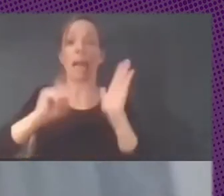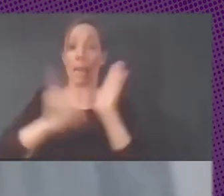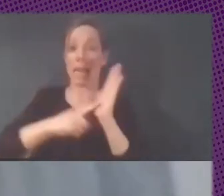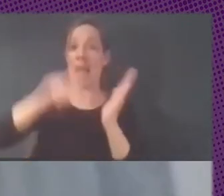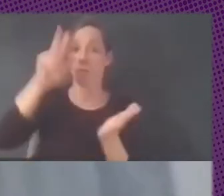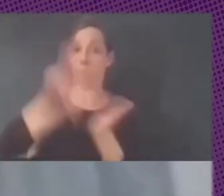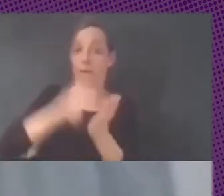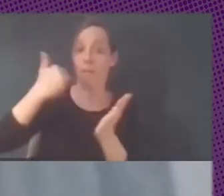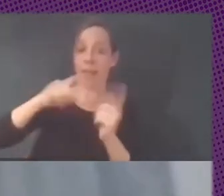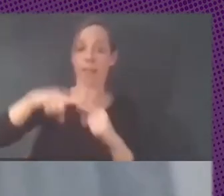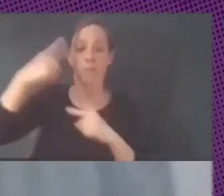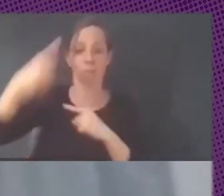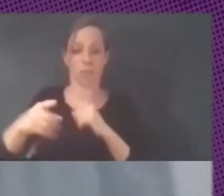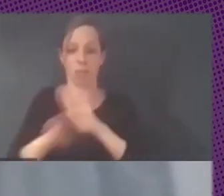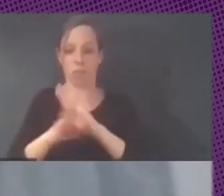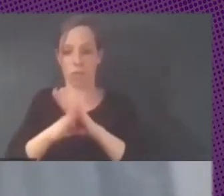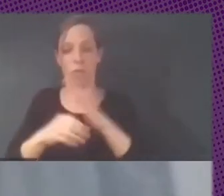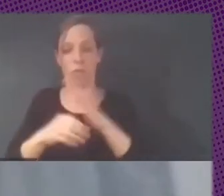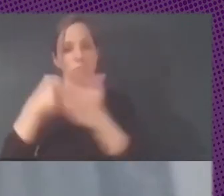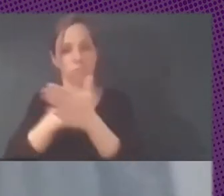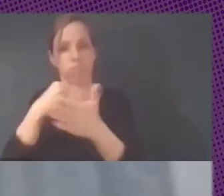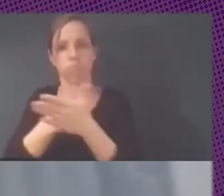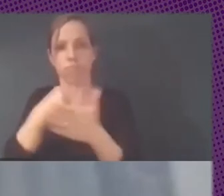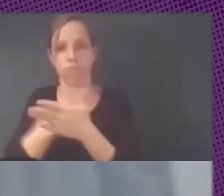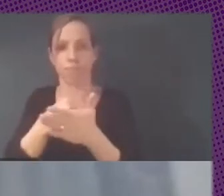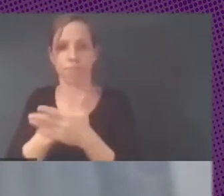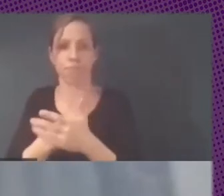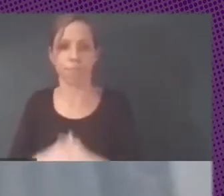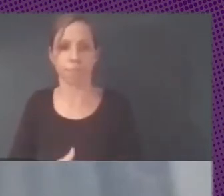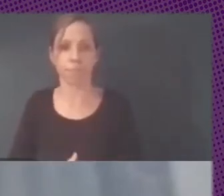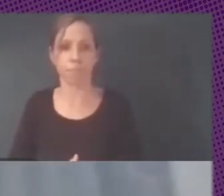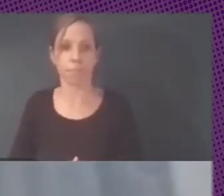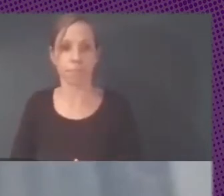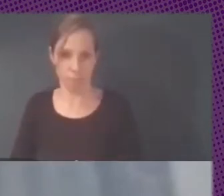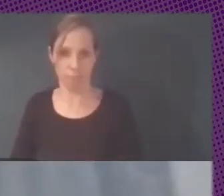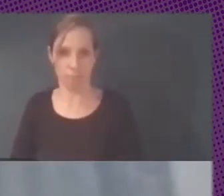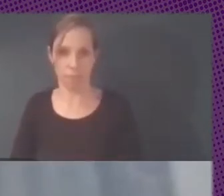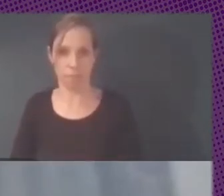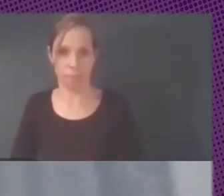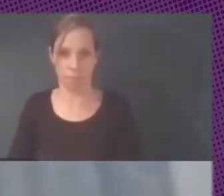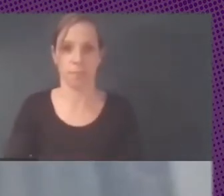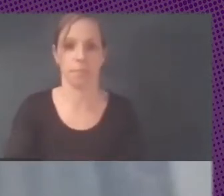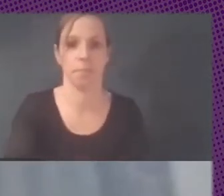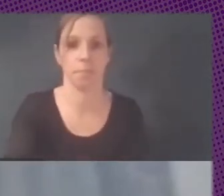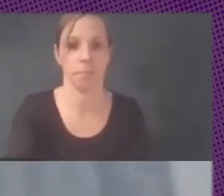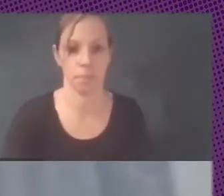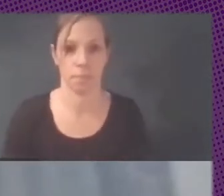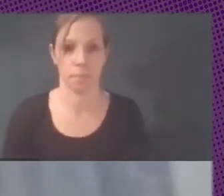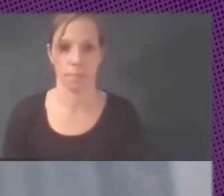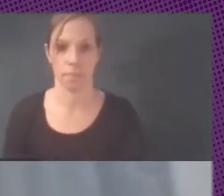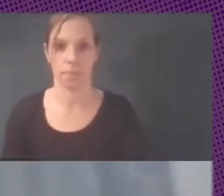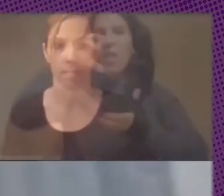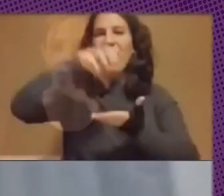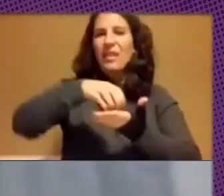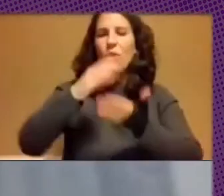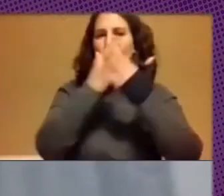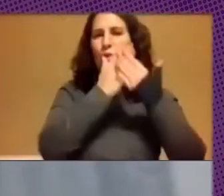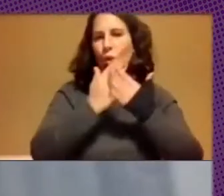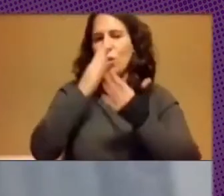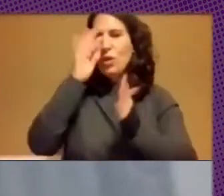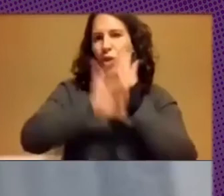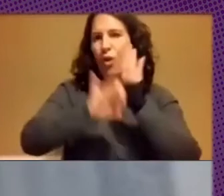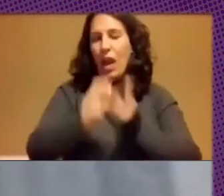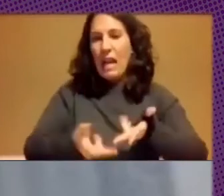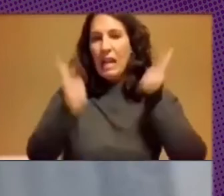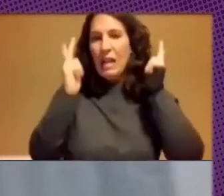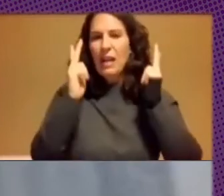realmente, a nosotros tenemos un grupo, Centro de Estudios de Software Libre, que era impresionante, tuvimos más de